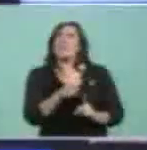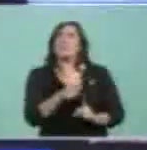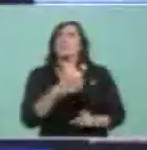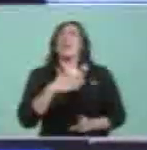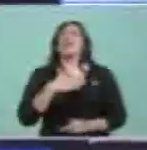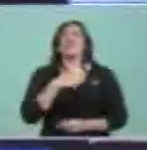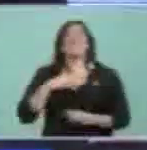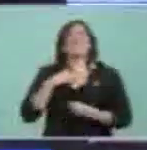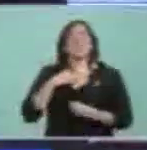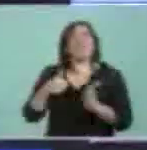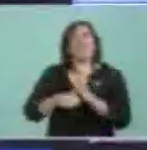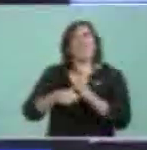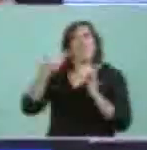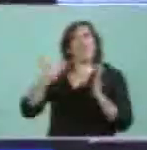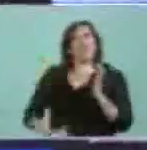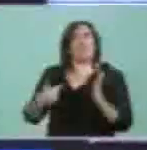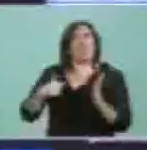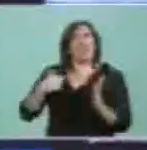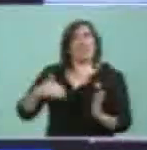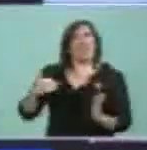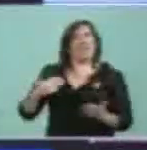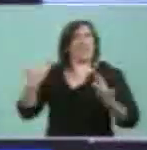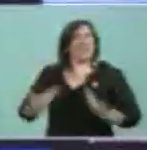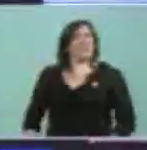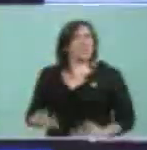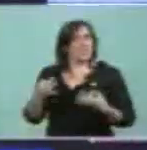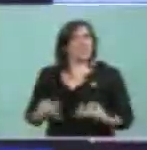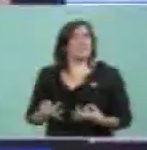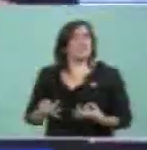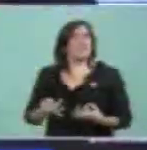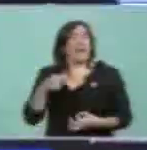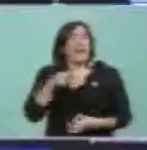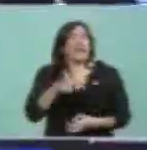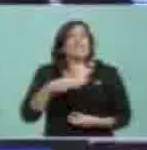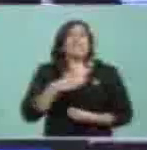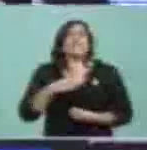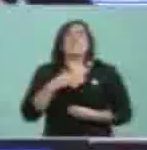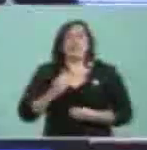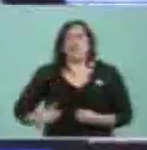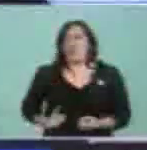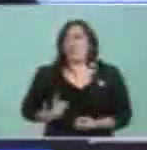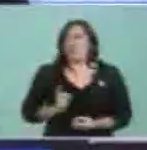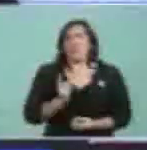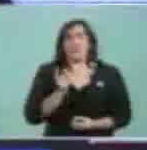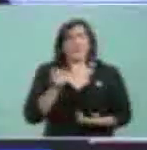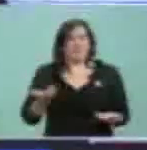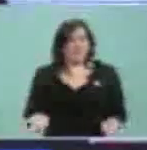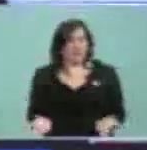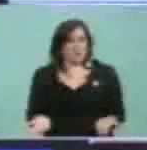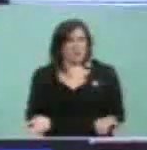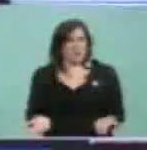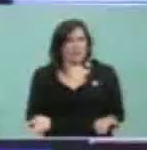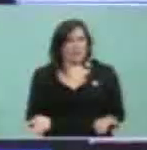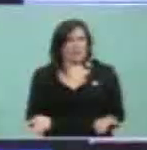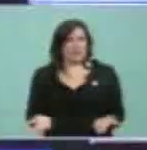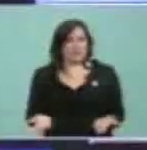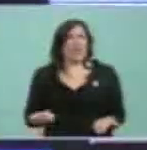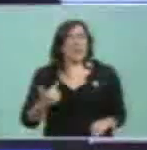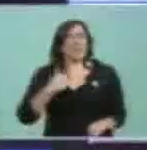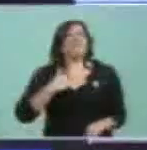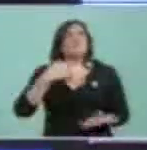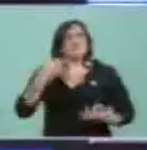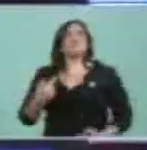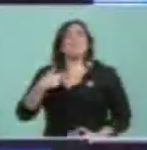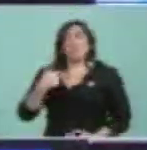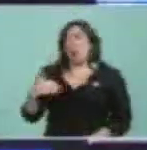pertenencia, la identidad, esa patria que te hace sentir orgulloso decir que